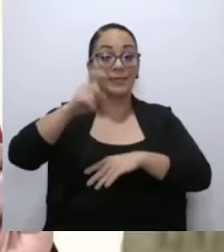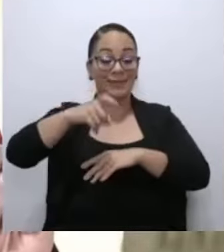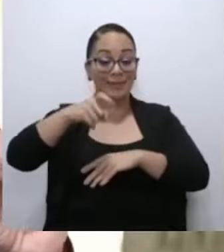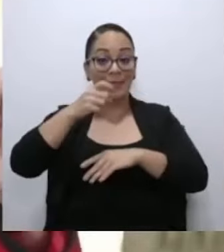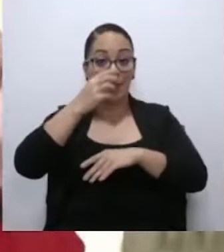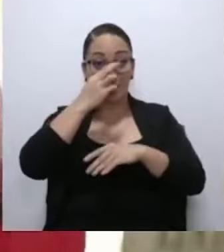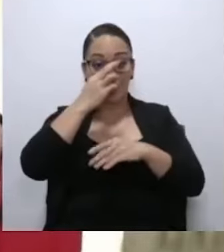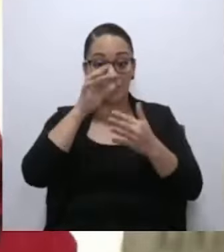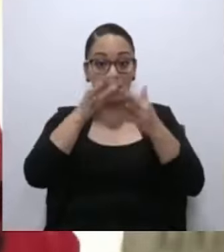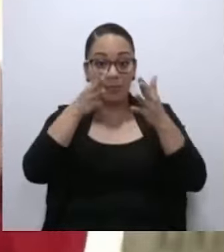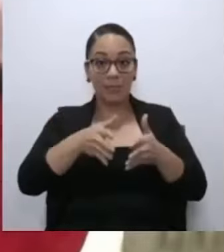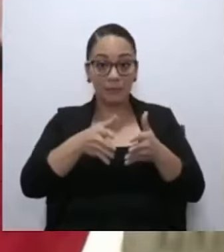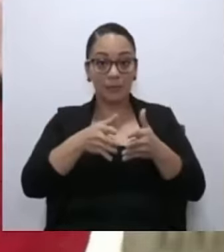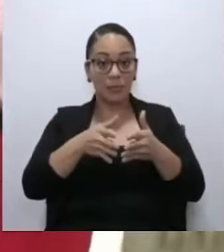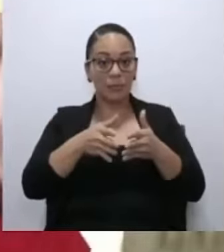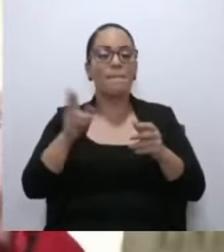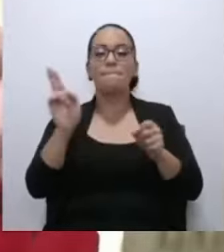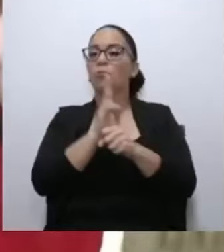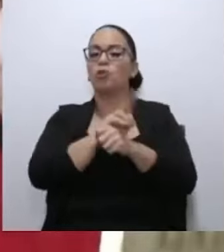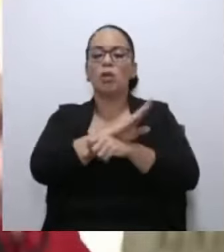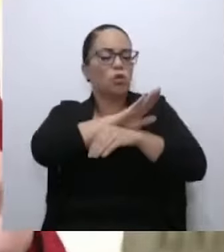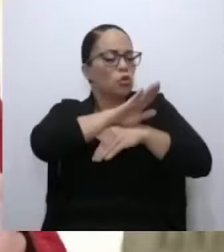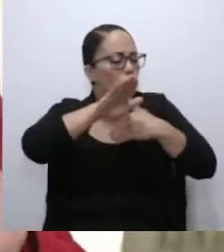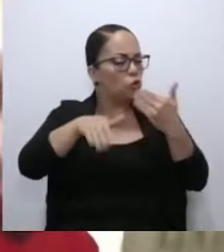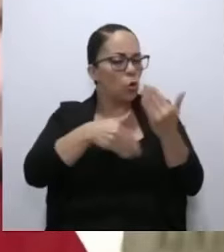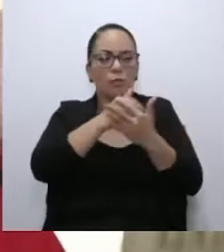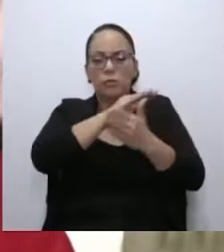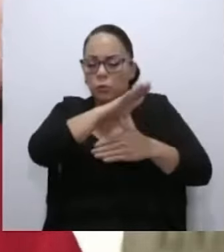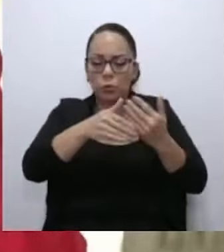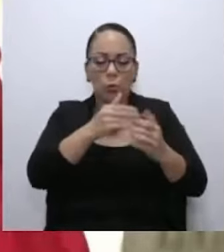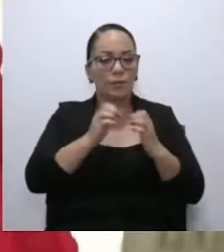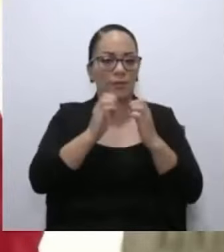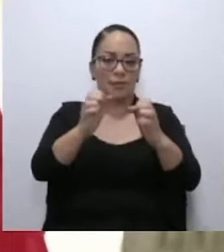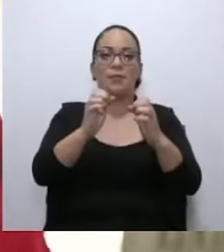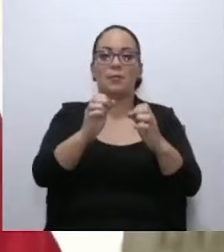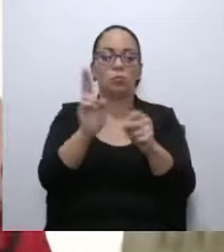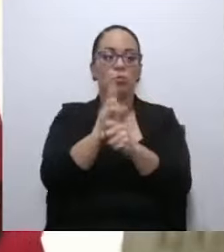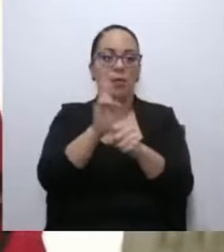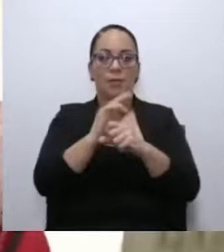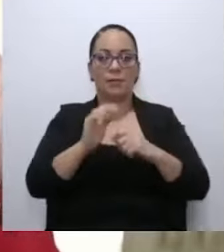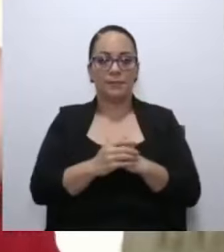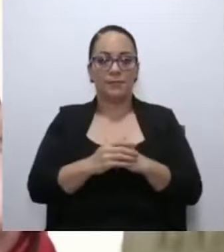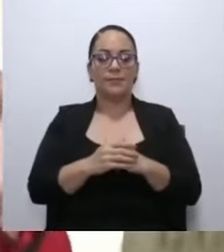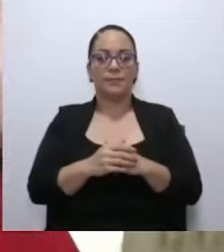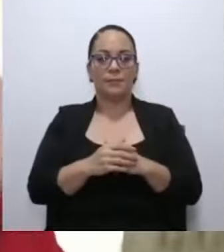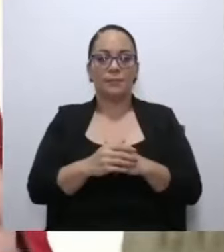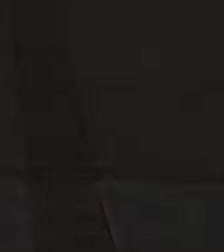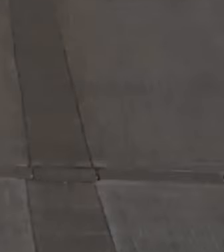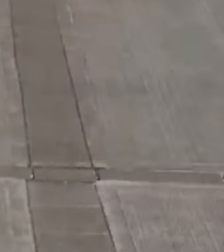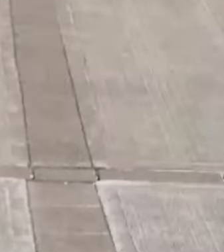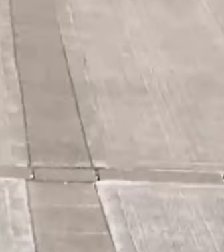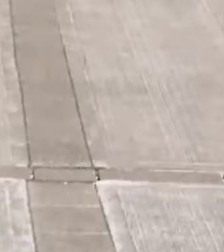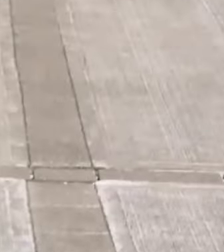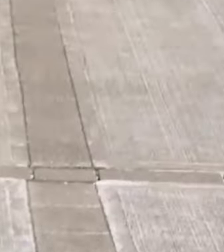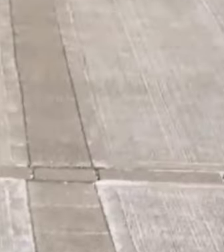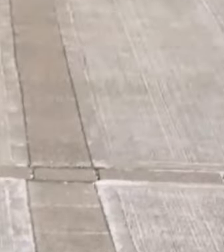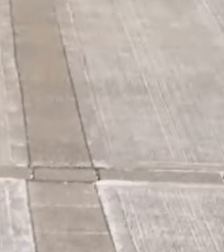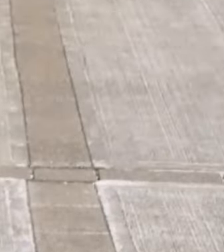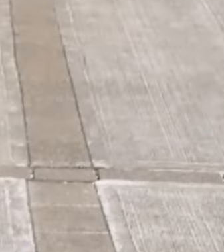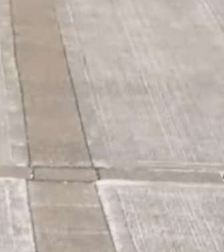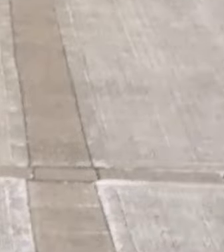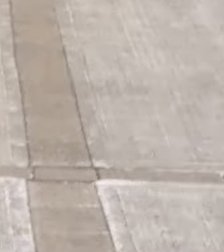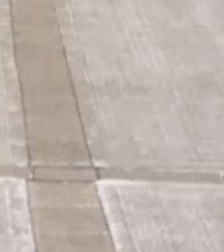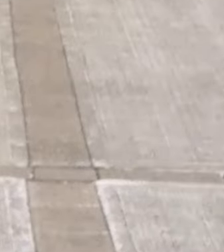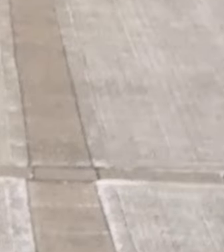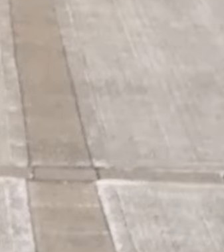vamos a entrar con todas y absolutamente, no va a quedar ninguna sin analizar. Existen